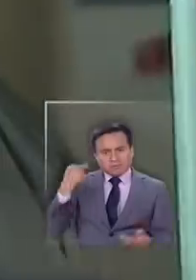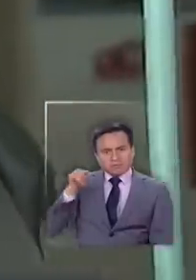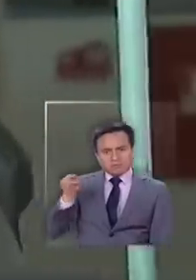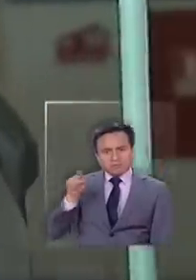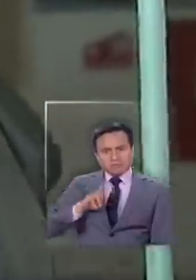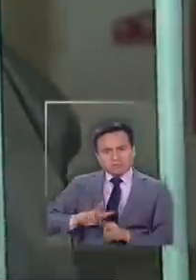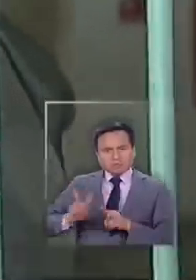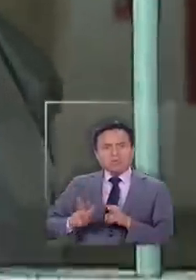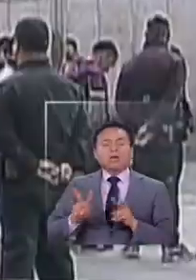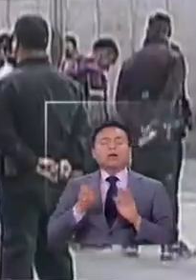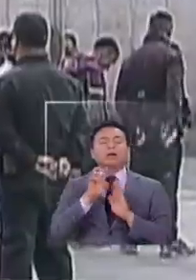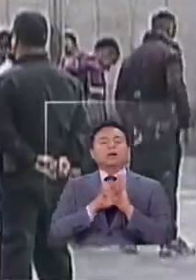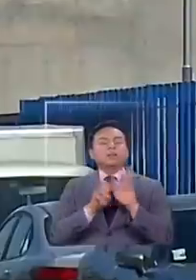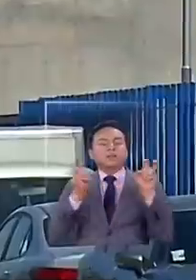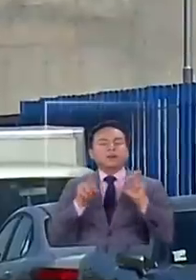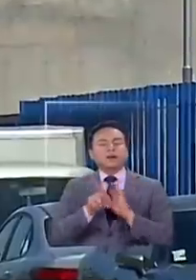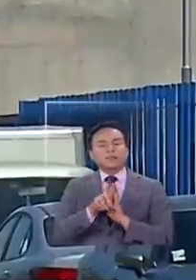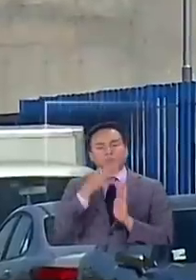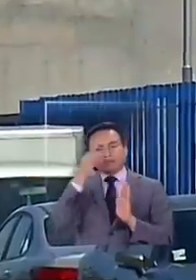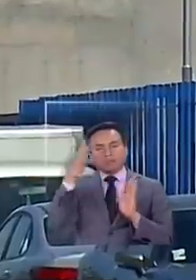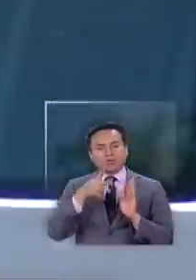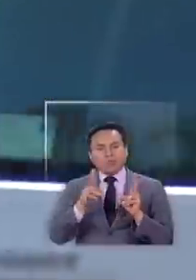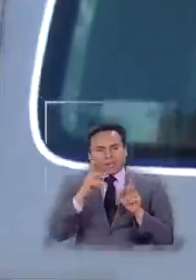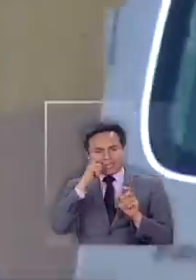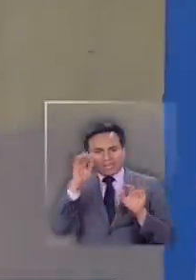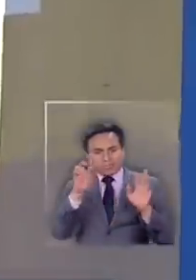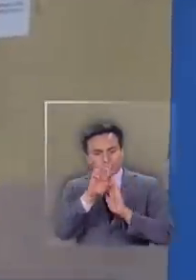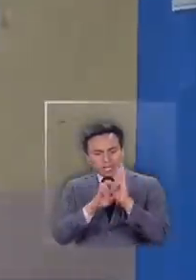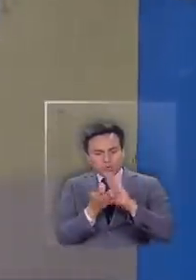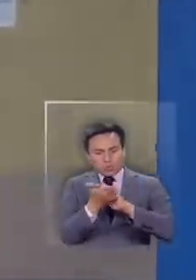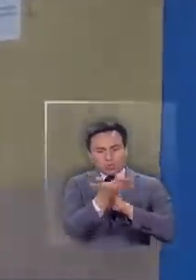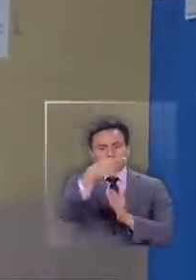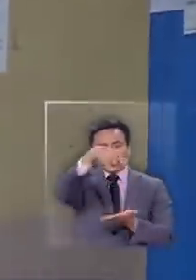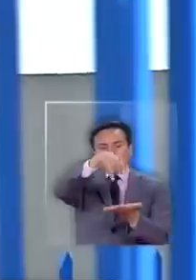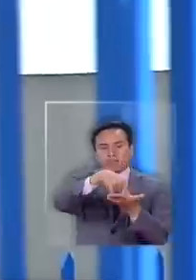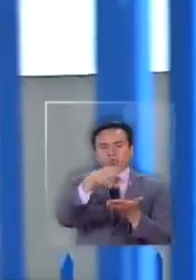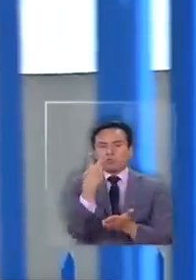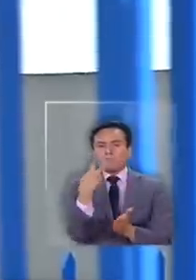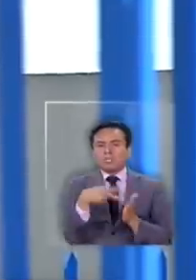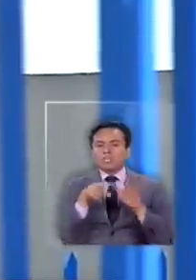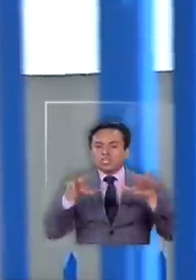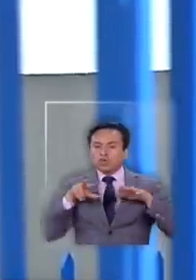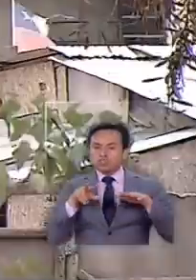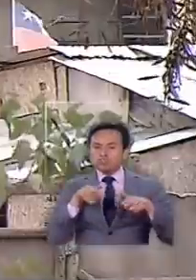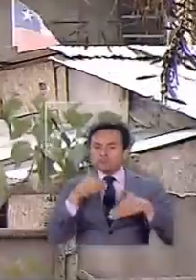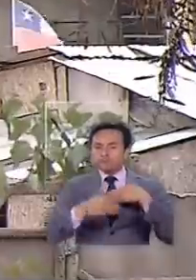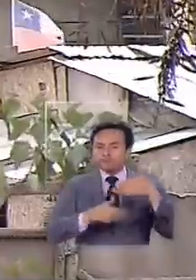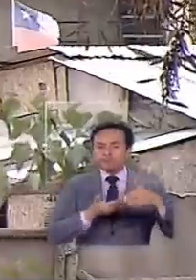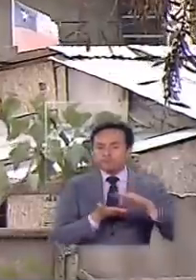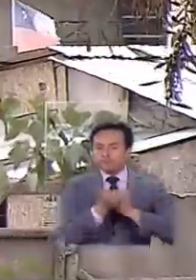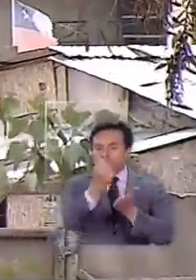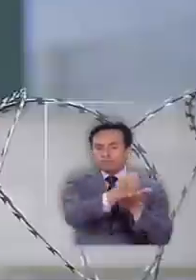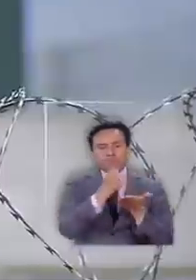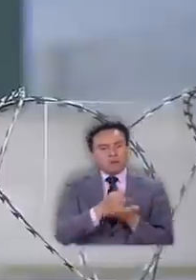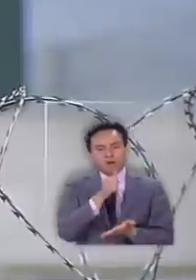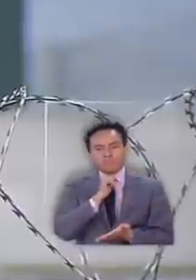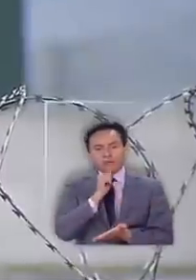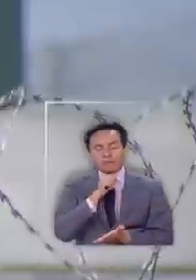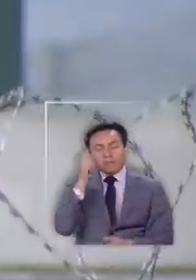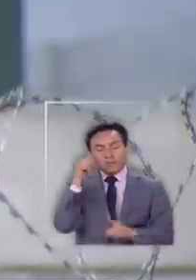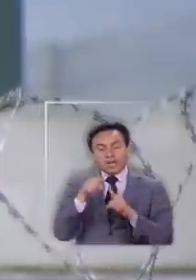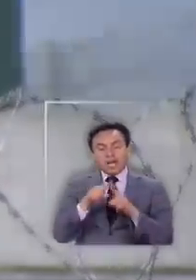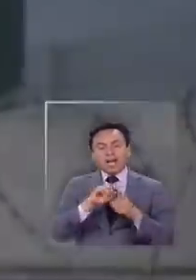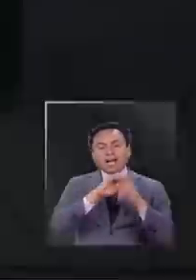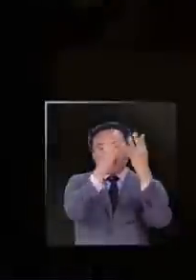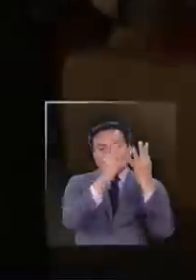humanitaria que incluye condenados por delitos de lesa humanidad se encuentra en el Congreso desde 2018 y no ha tenido avances en tanto el que busca